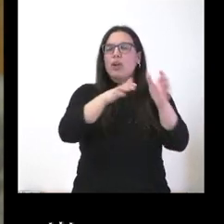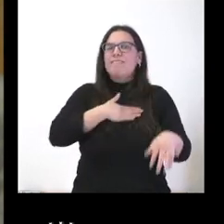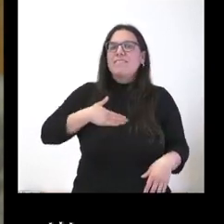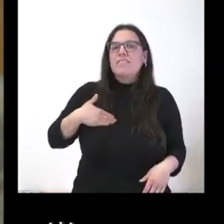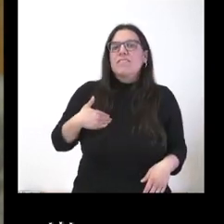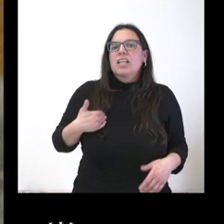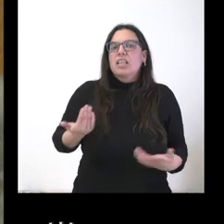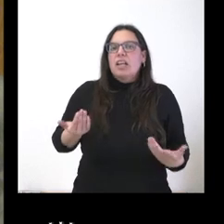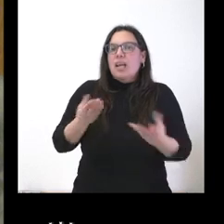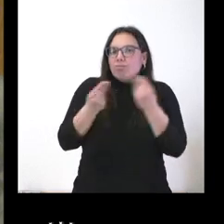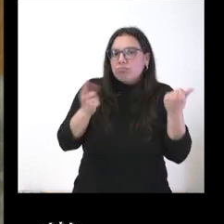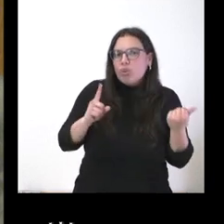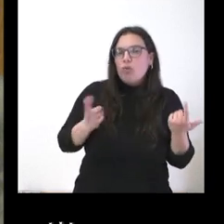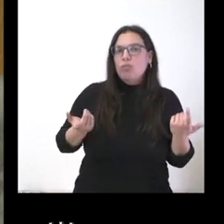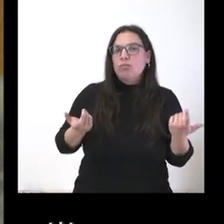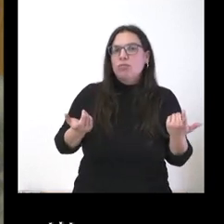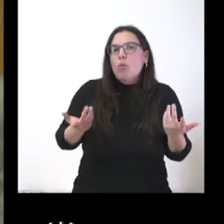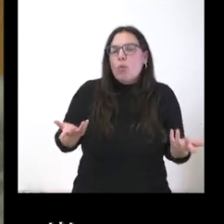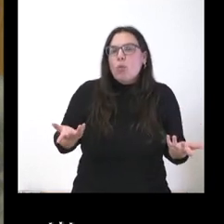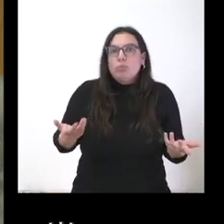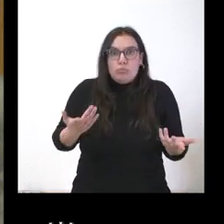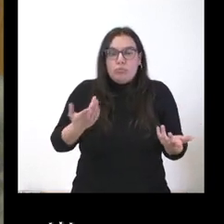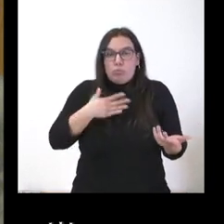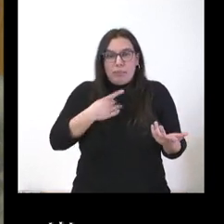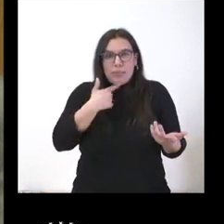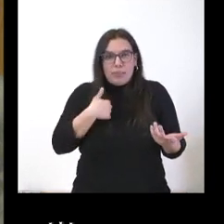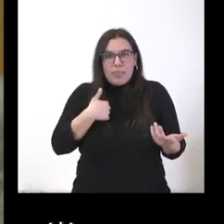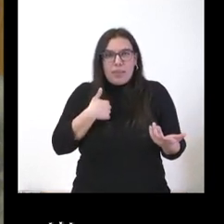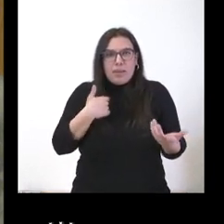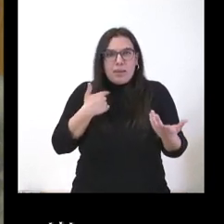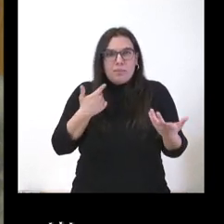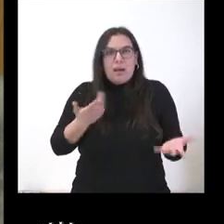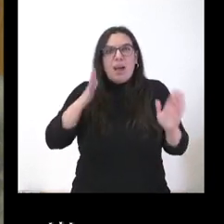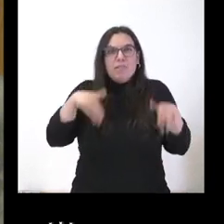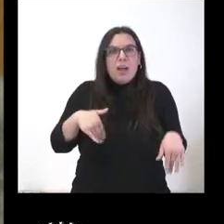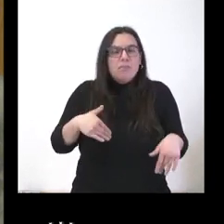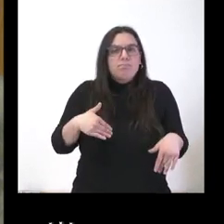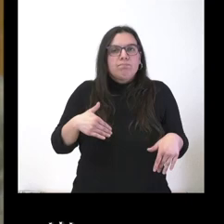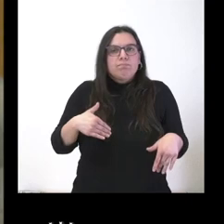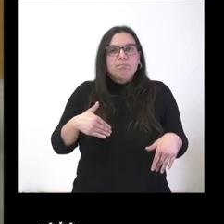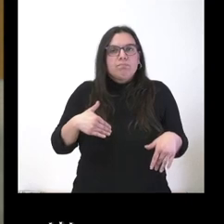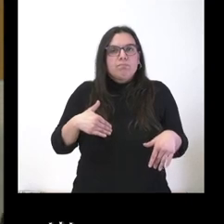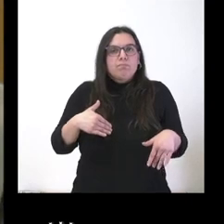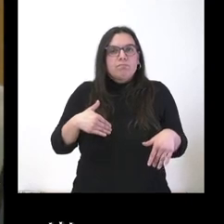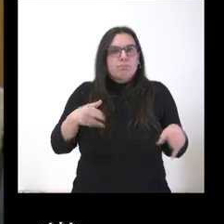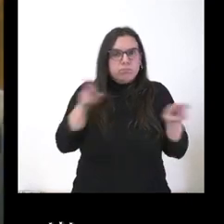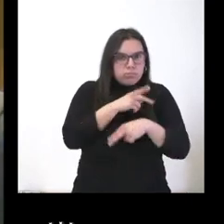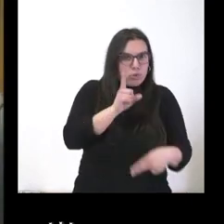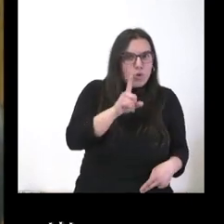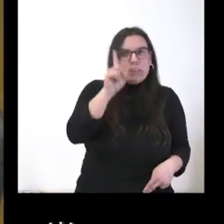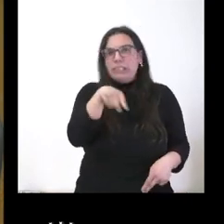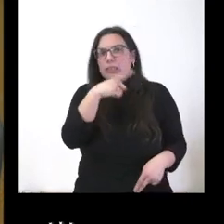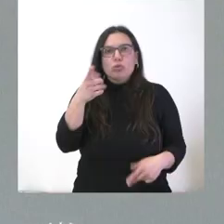no se disuelva. ¿Nos puede decir finalmente si no se va a suprimir el Serla?